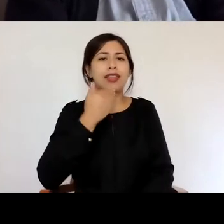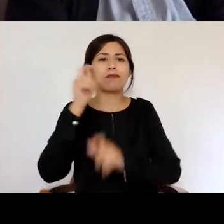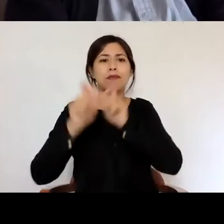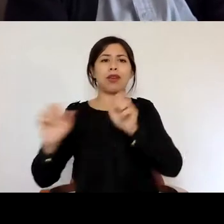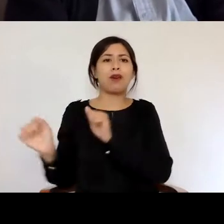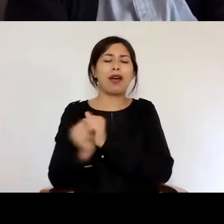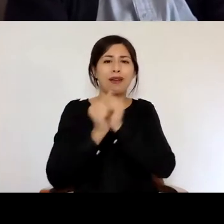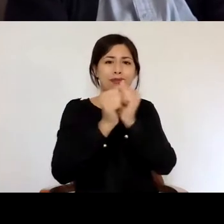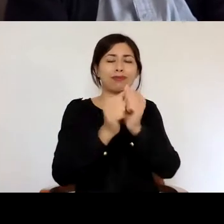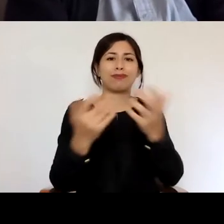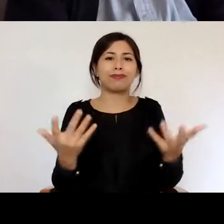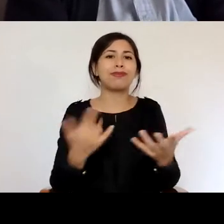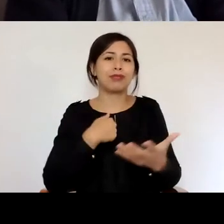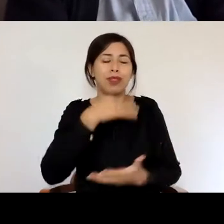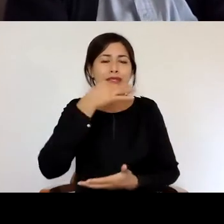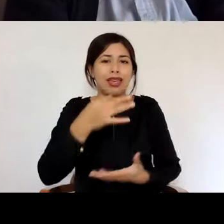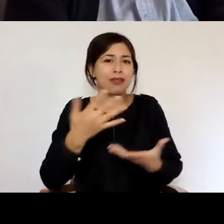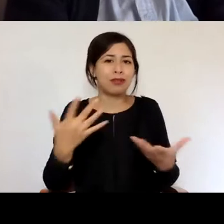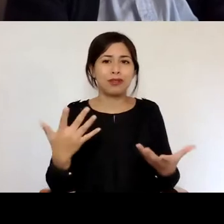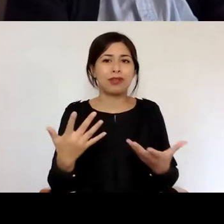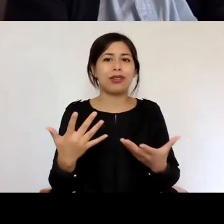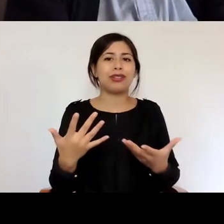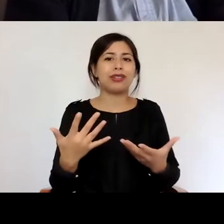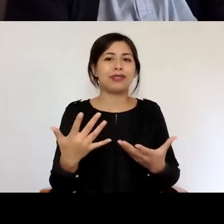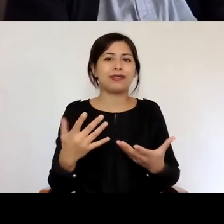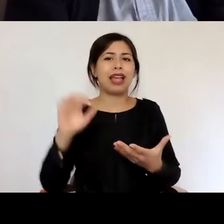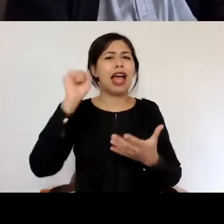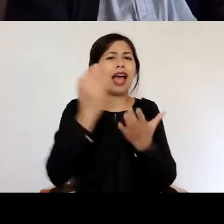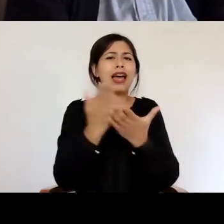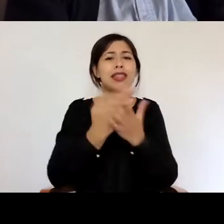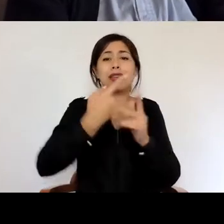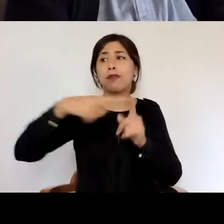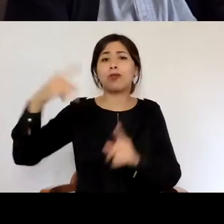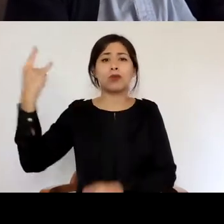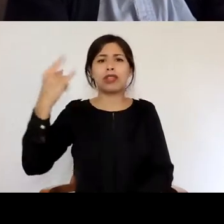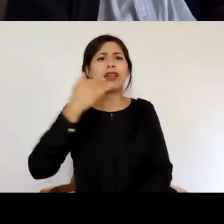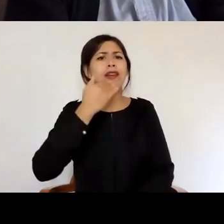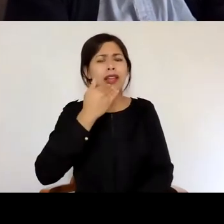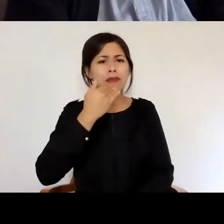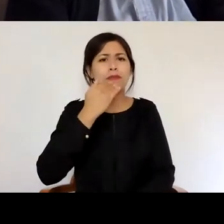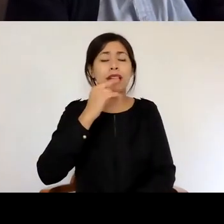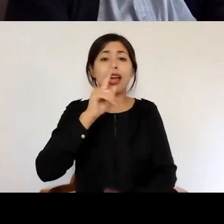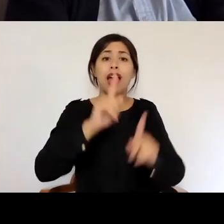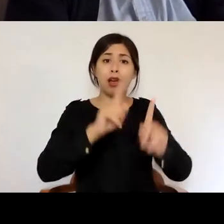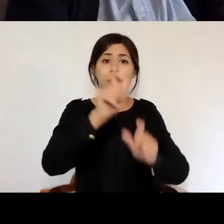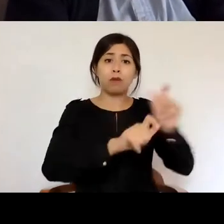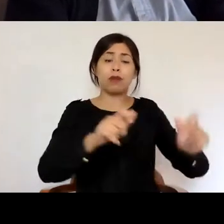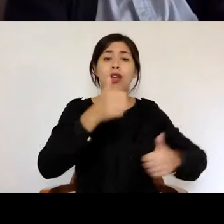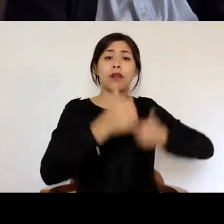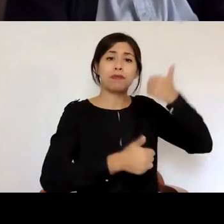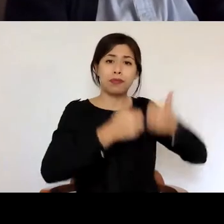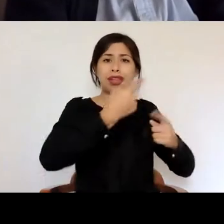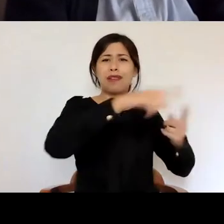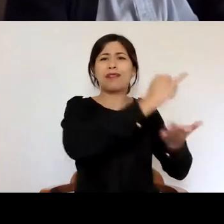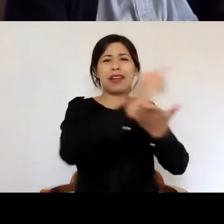digo no solo son académicos de otras universidades, sino que también en algunos casos profesionales de distintas instituciones así que